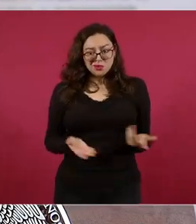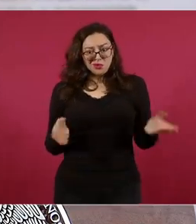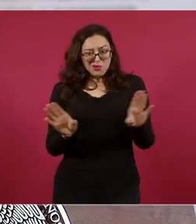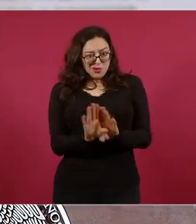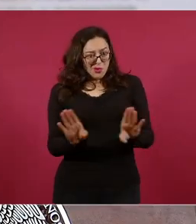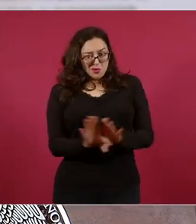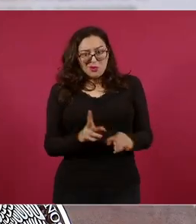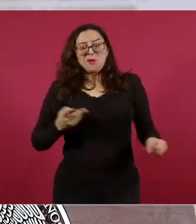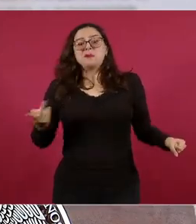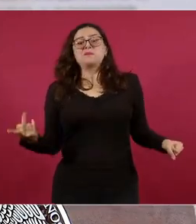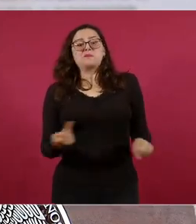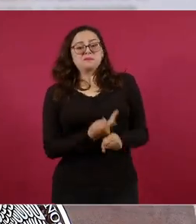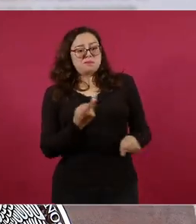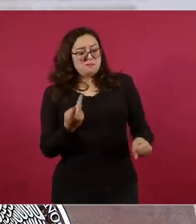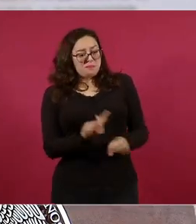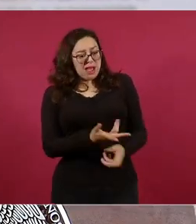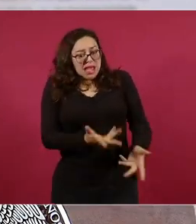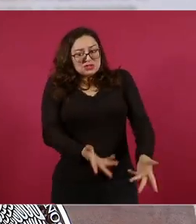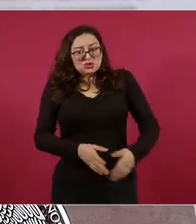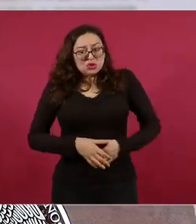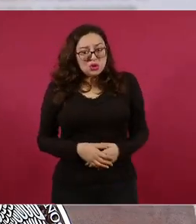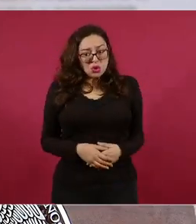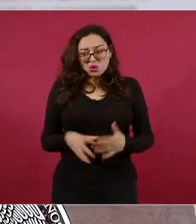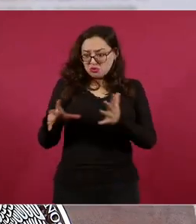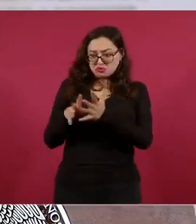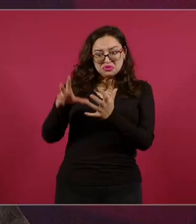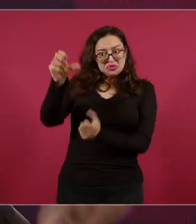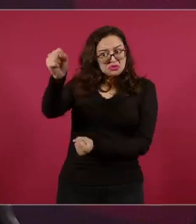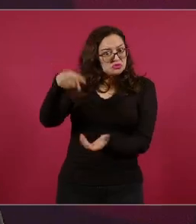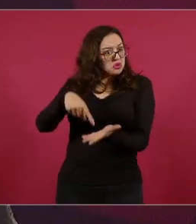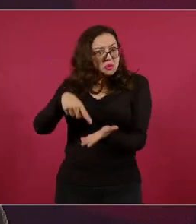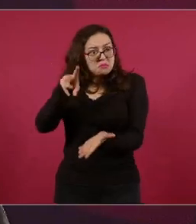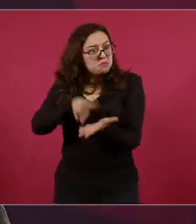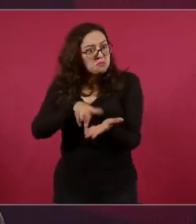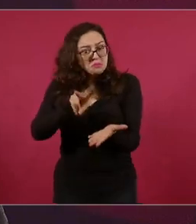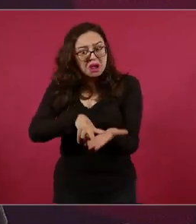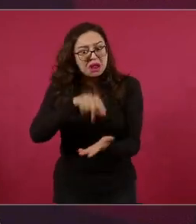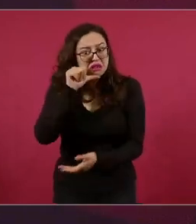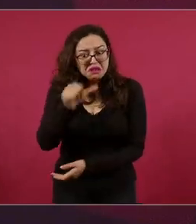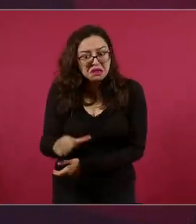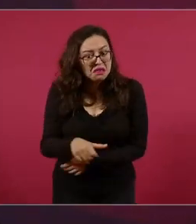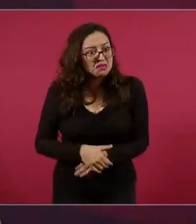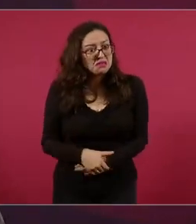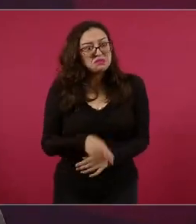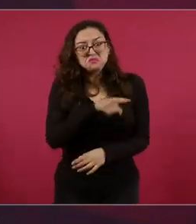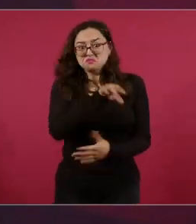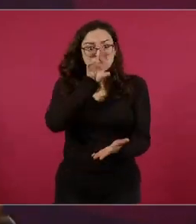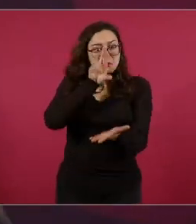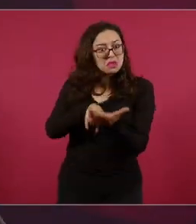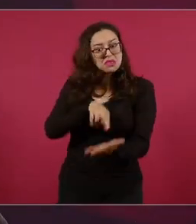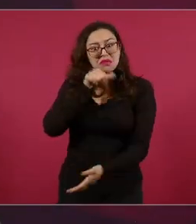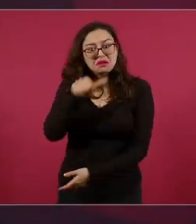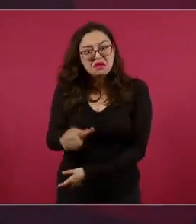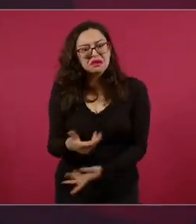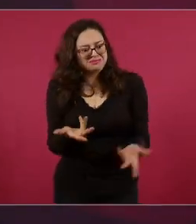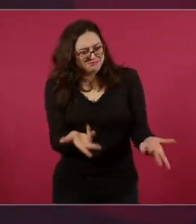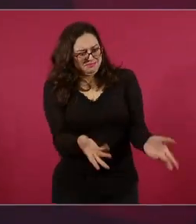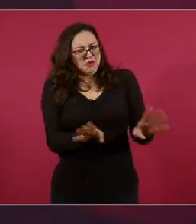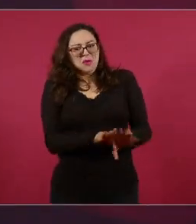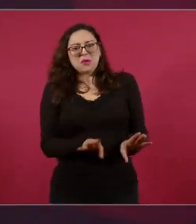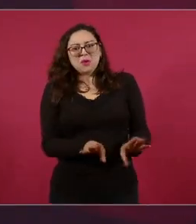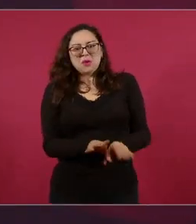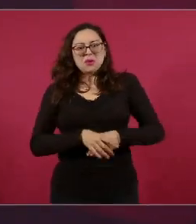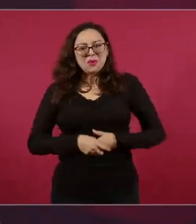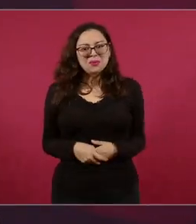pasa con el derecho constitucional? ¿No qué dicen respetar la Constitución? Pero bien, en las